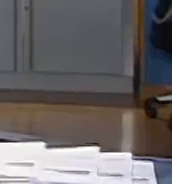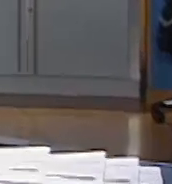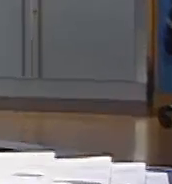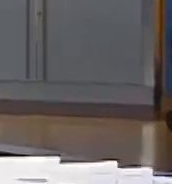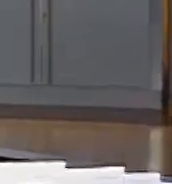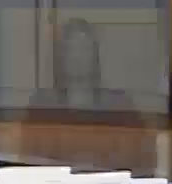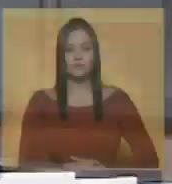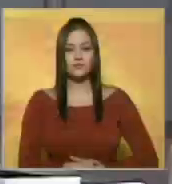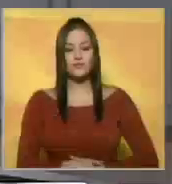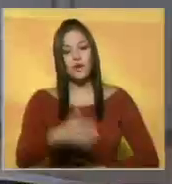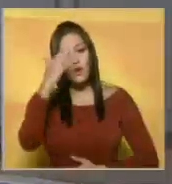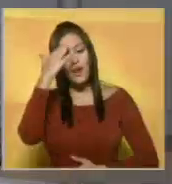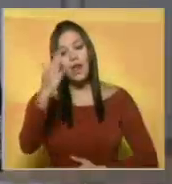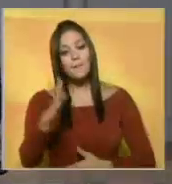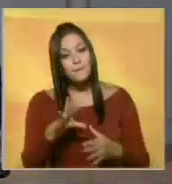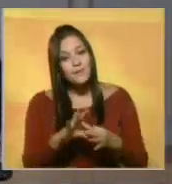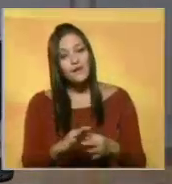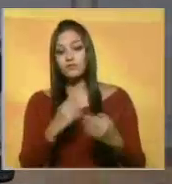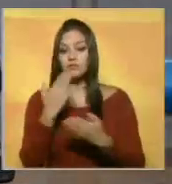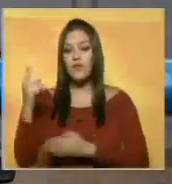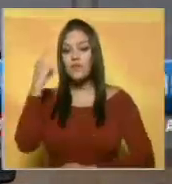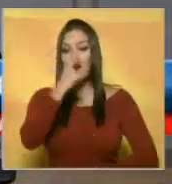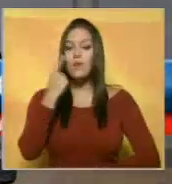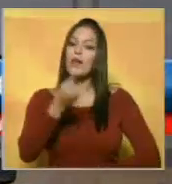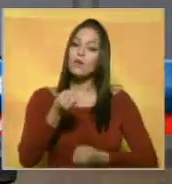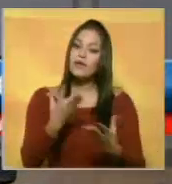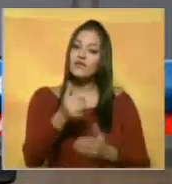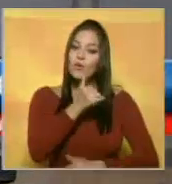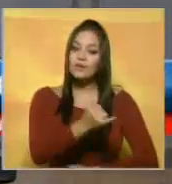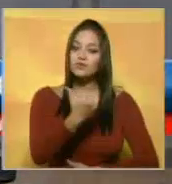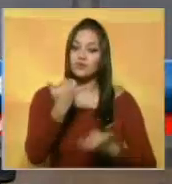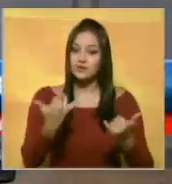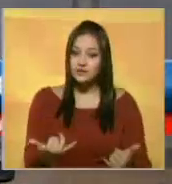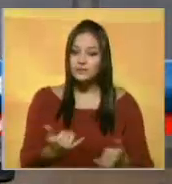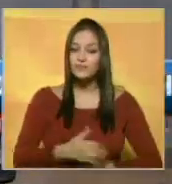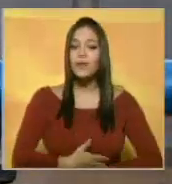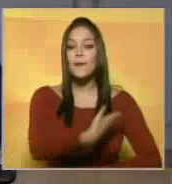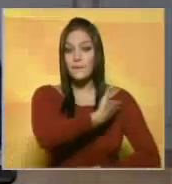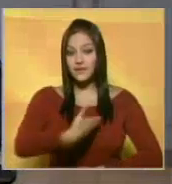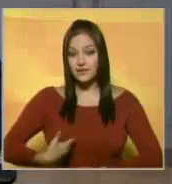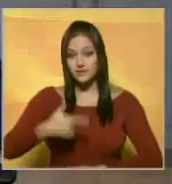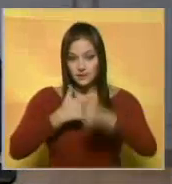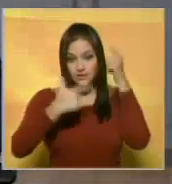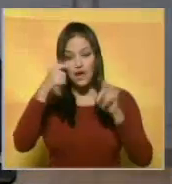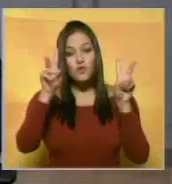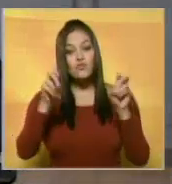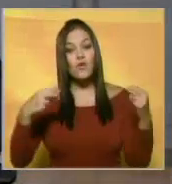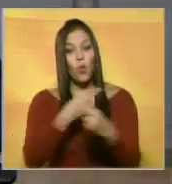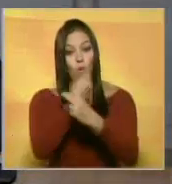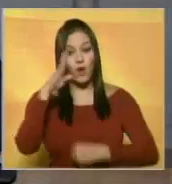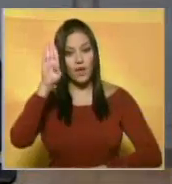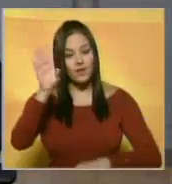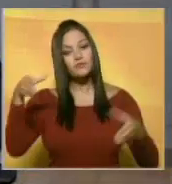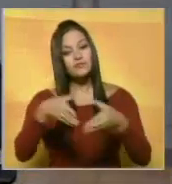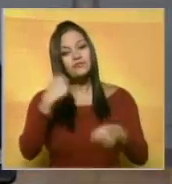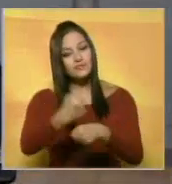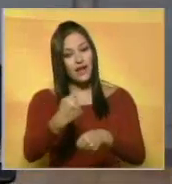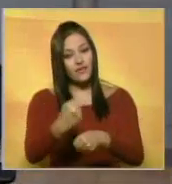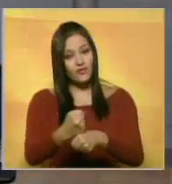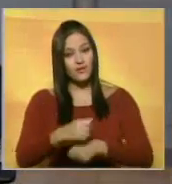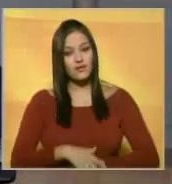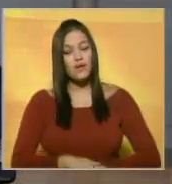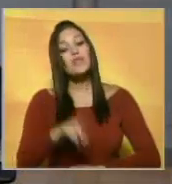Sáenz, esto es Noticiero Benevisión y de inmediato las informaciones. El presidente Hugo Chávez juramentó este sábado a los nuevos miembros de su gabinete ejecutivo. Además,